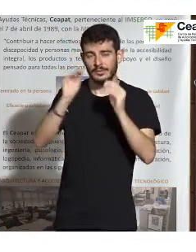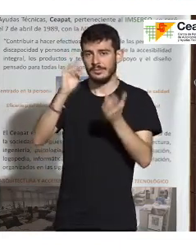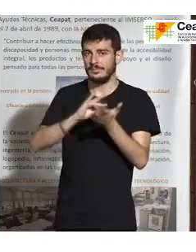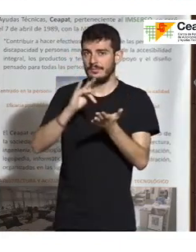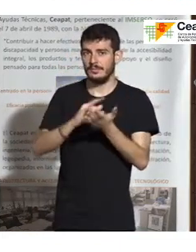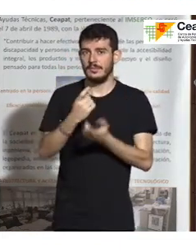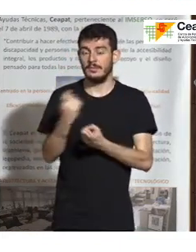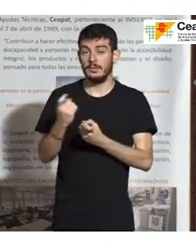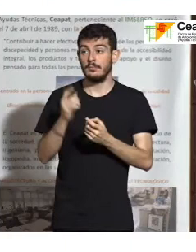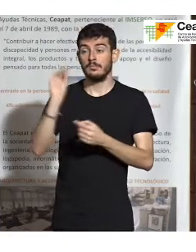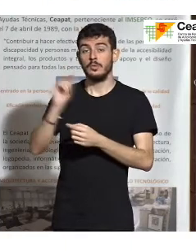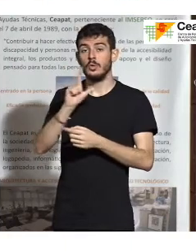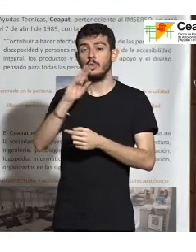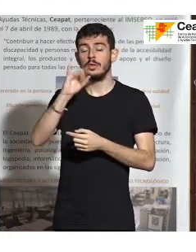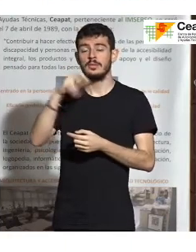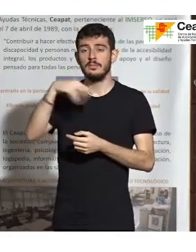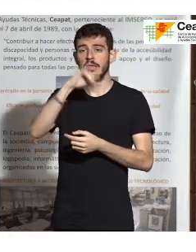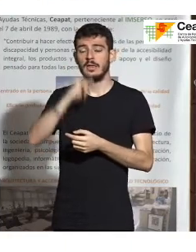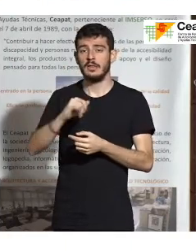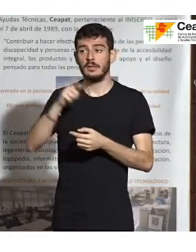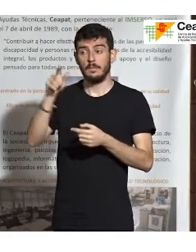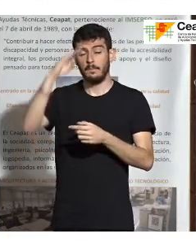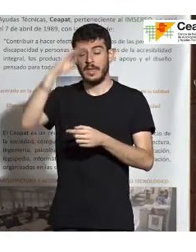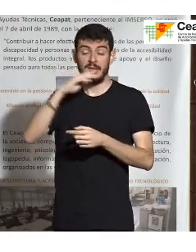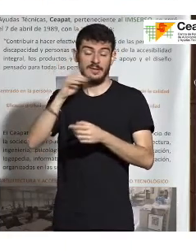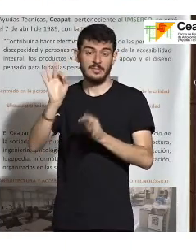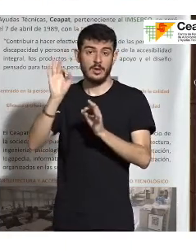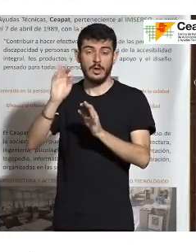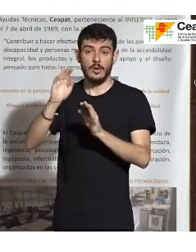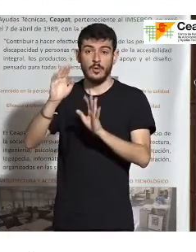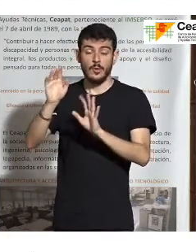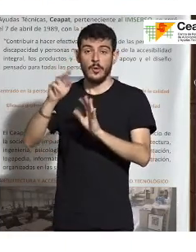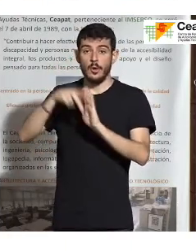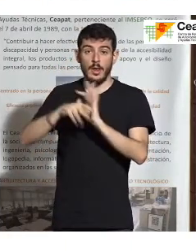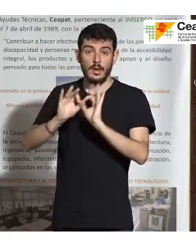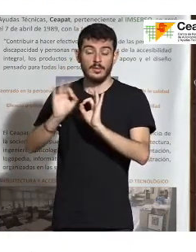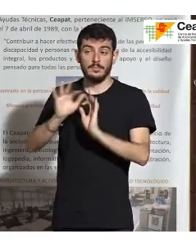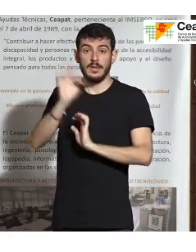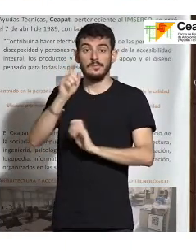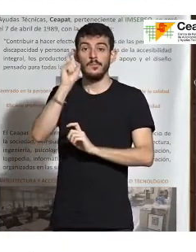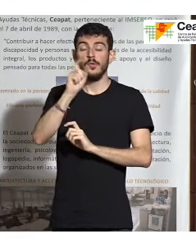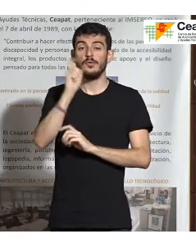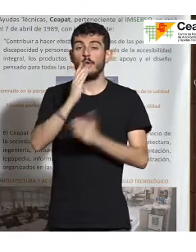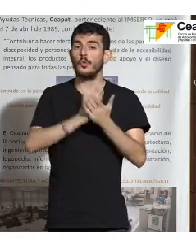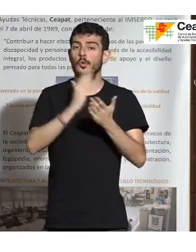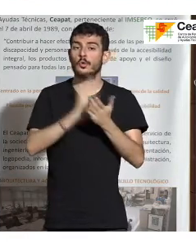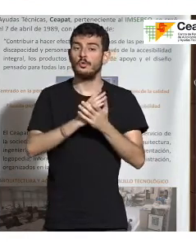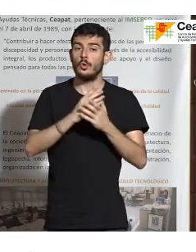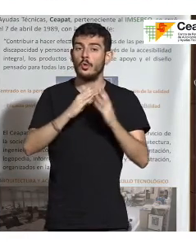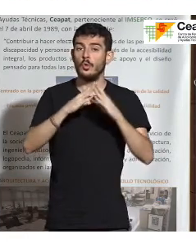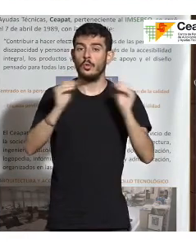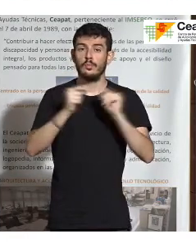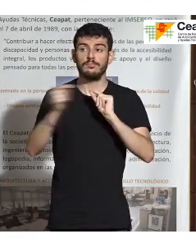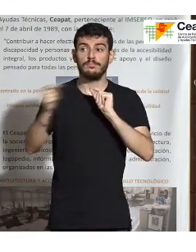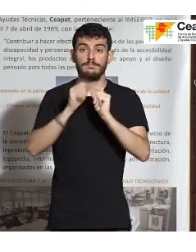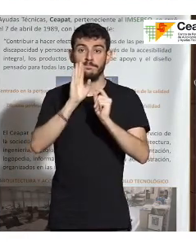Consultamos con Loic Martínez Norman, que es uno de los padres de la norma, como os digo, y uno de los profesores del curso de la UNED que os decía,